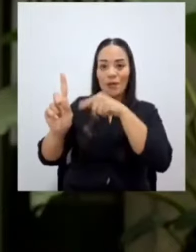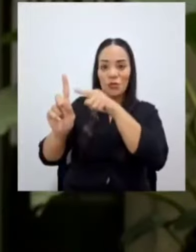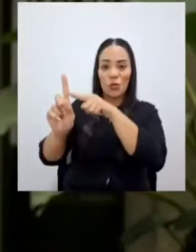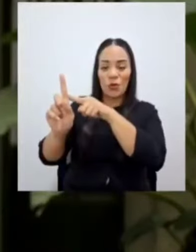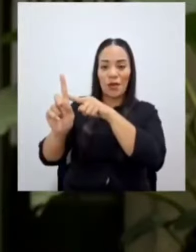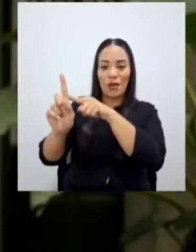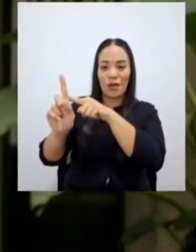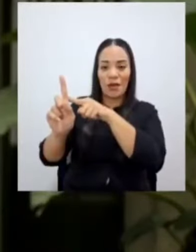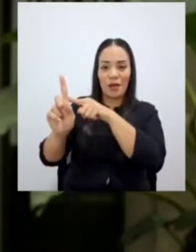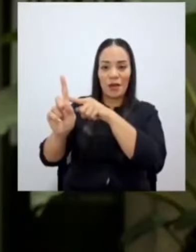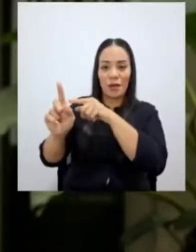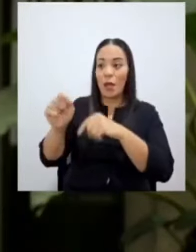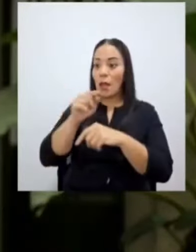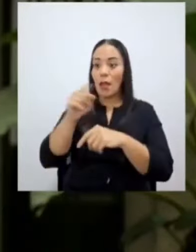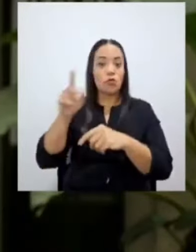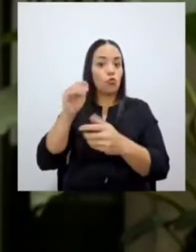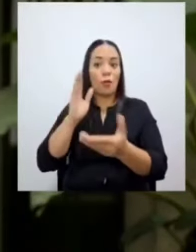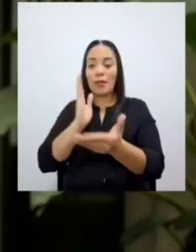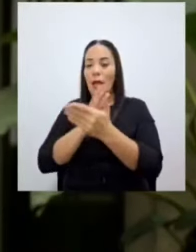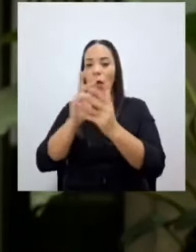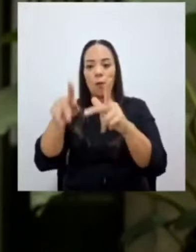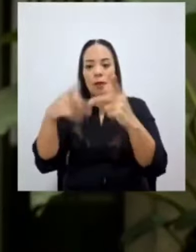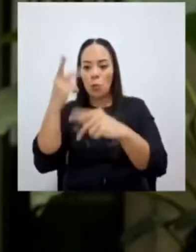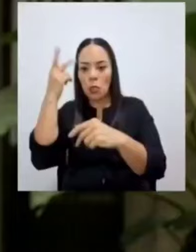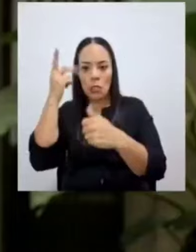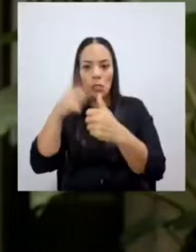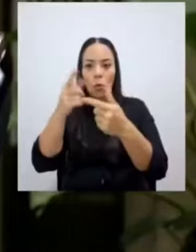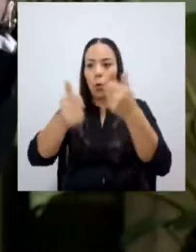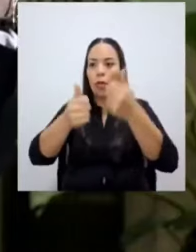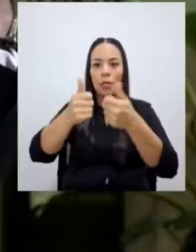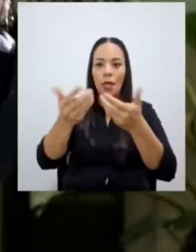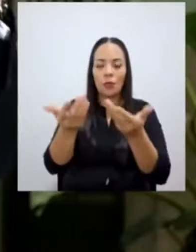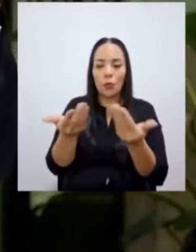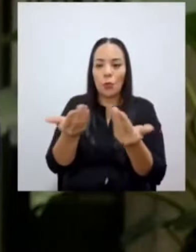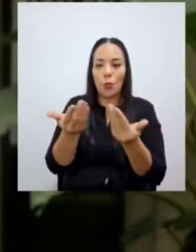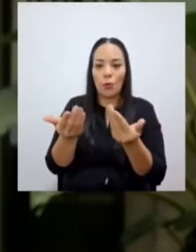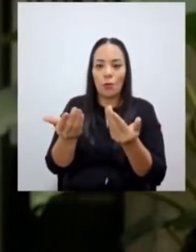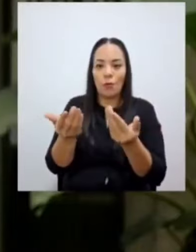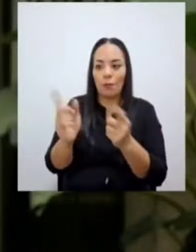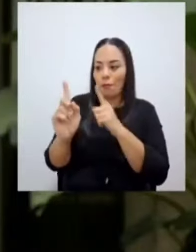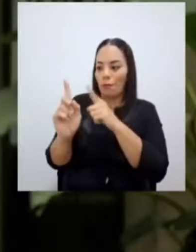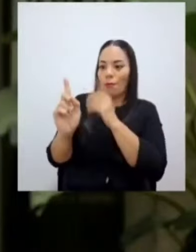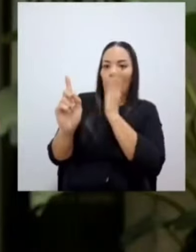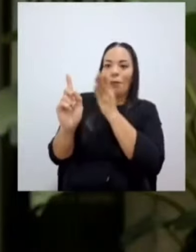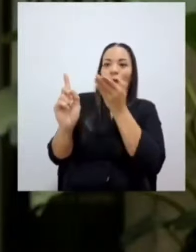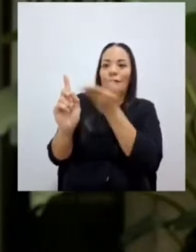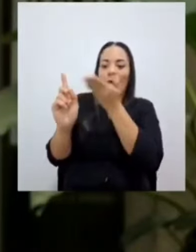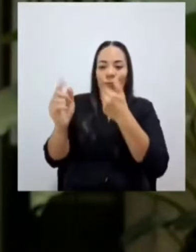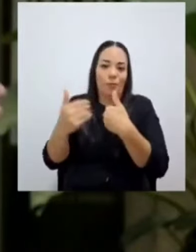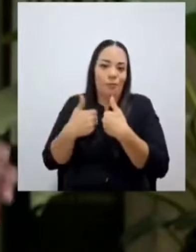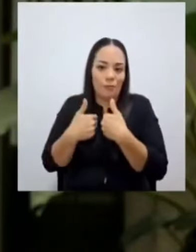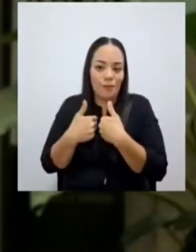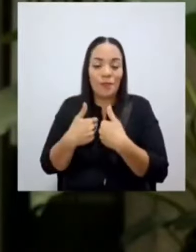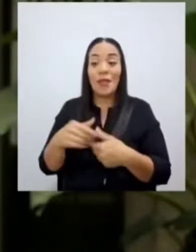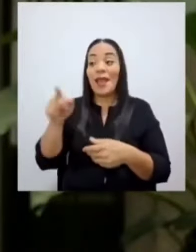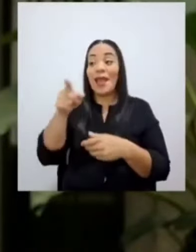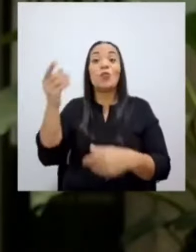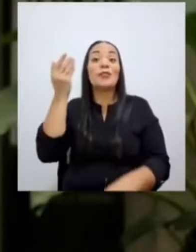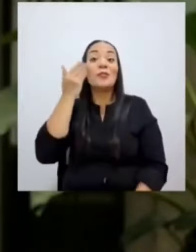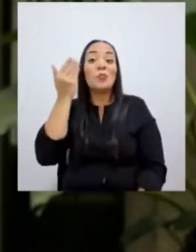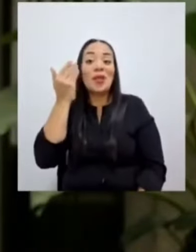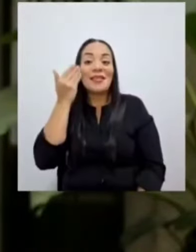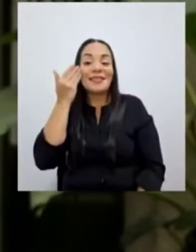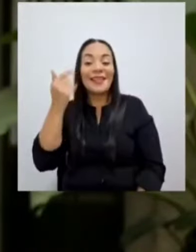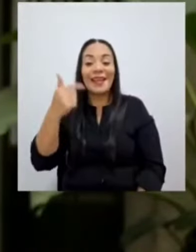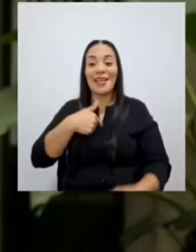No atacaron un partido, no atacaron un candidato. Y lo que a ellos les molesta es que yo hablo un